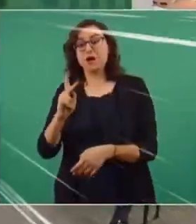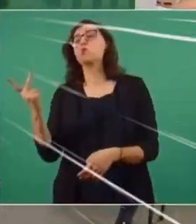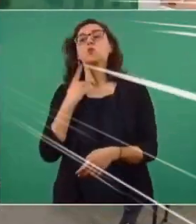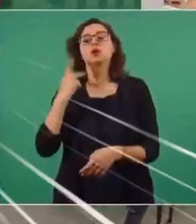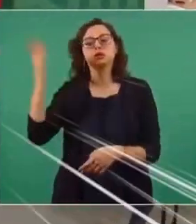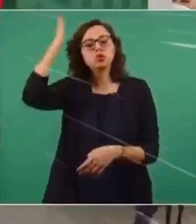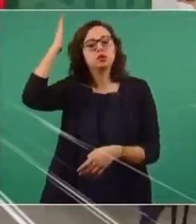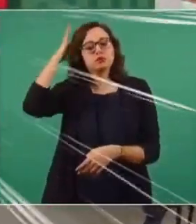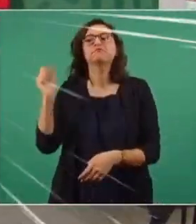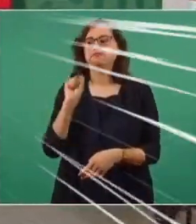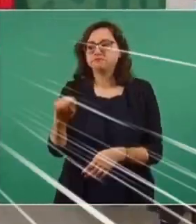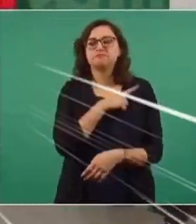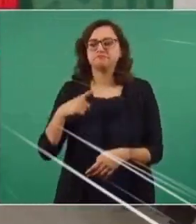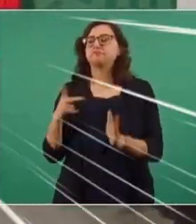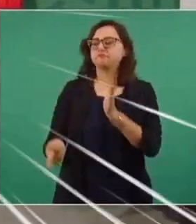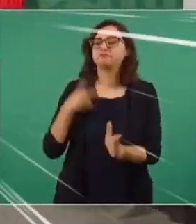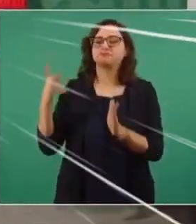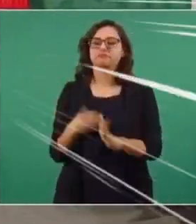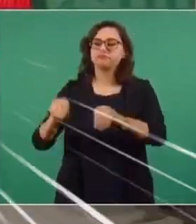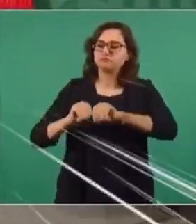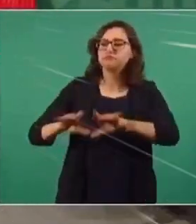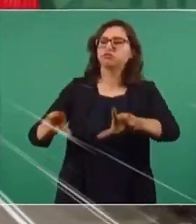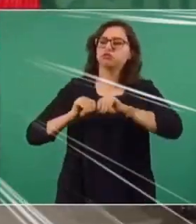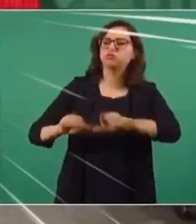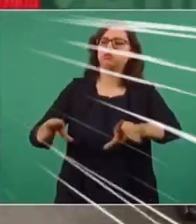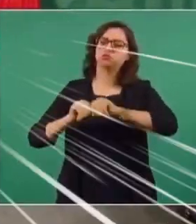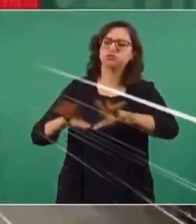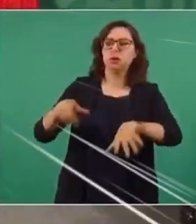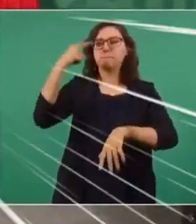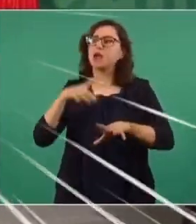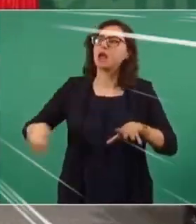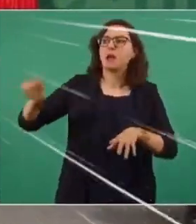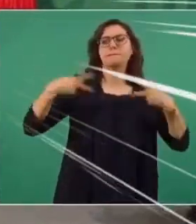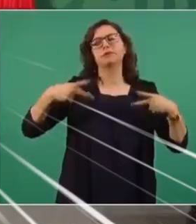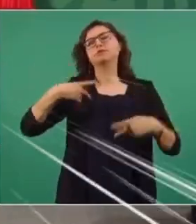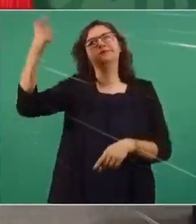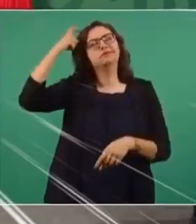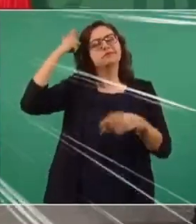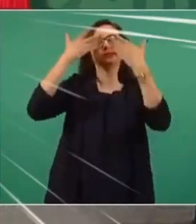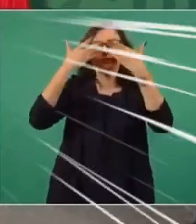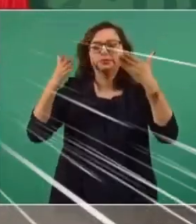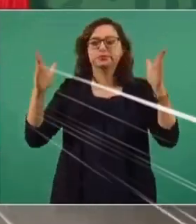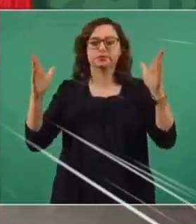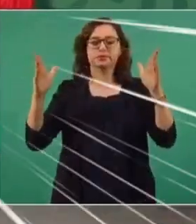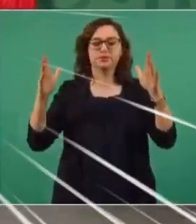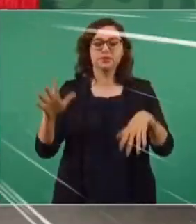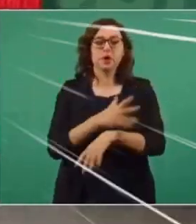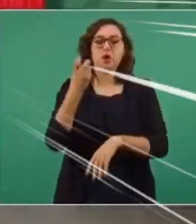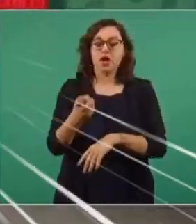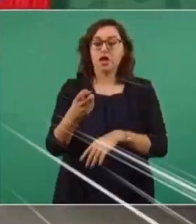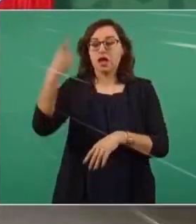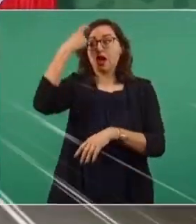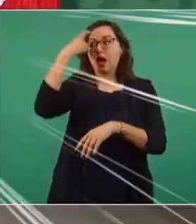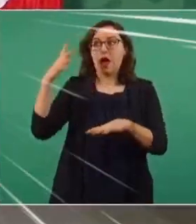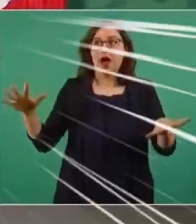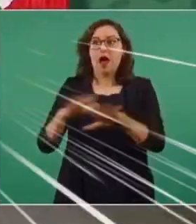conciencia, procurar que cambie la mentalidad, porque eso es lo más cercano a lo irreversible.